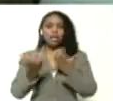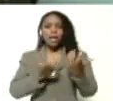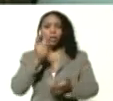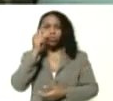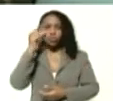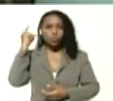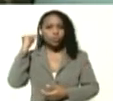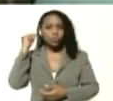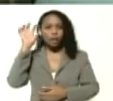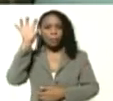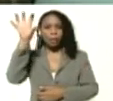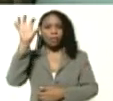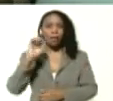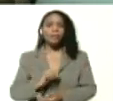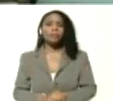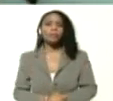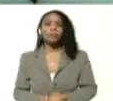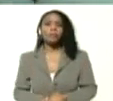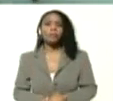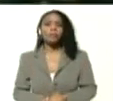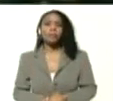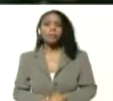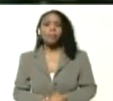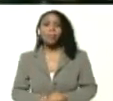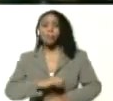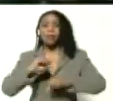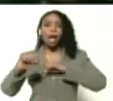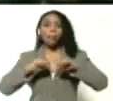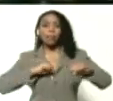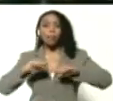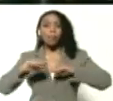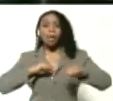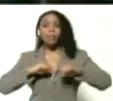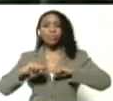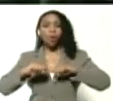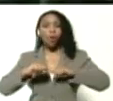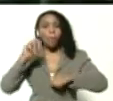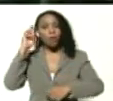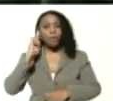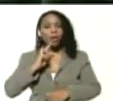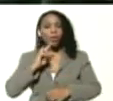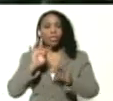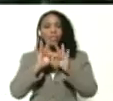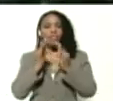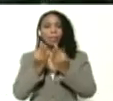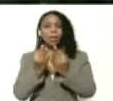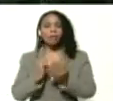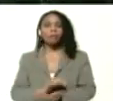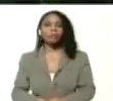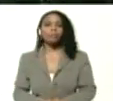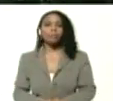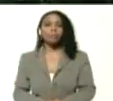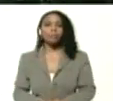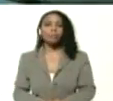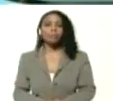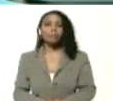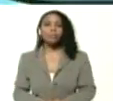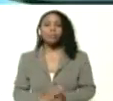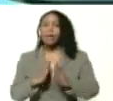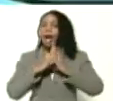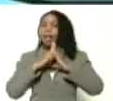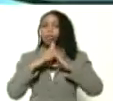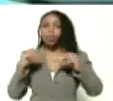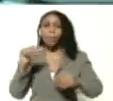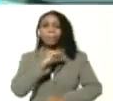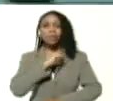cocineros de la patria, a el movimiento bolivariano de familia, a todo el